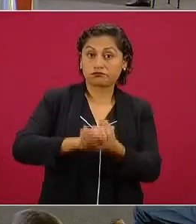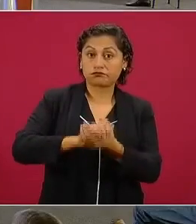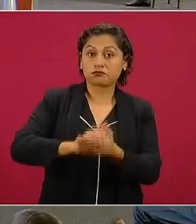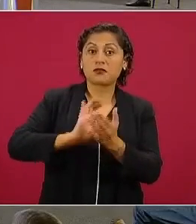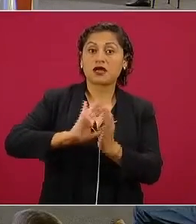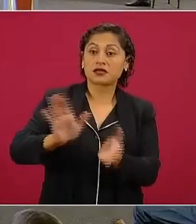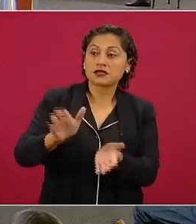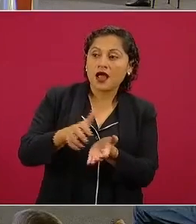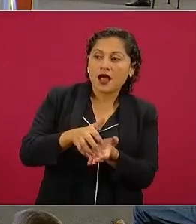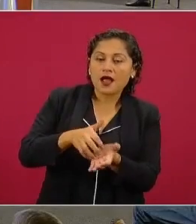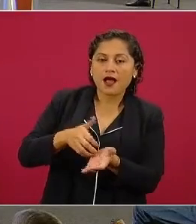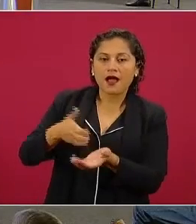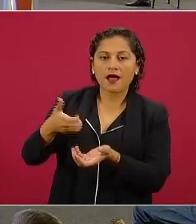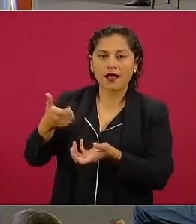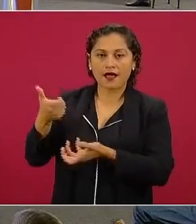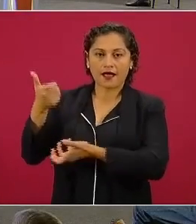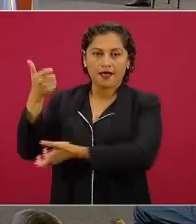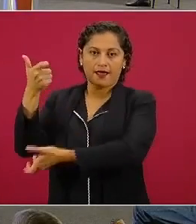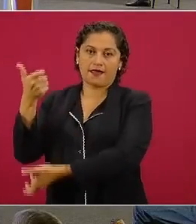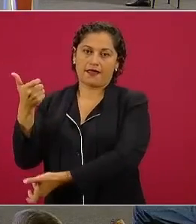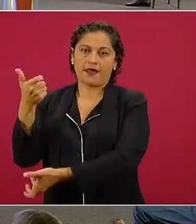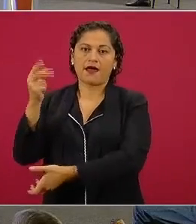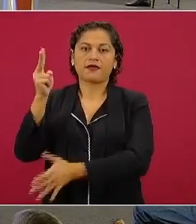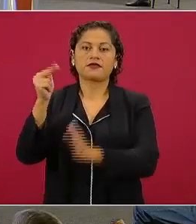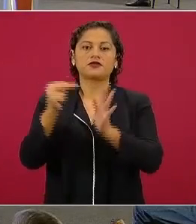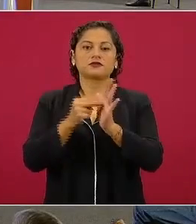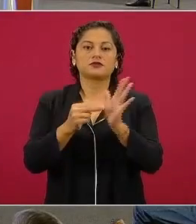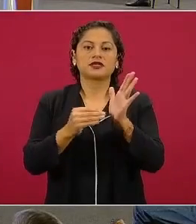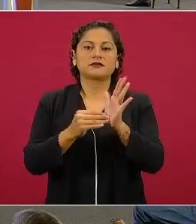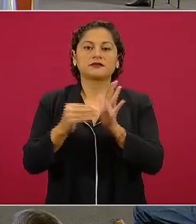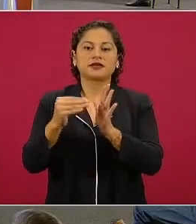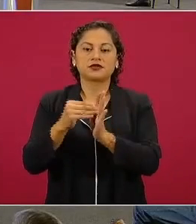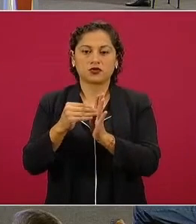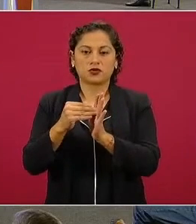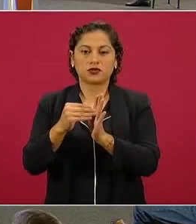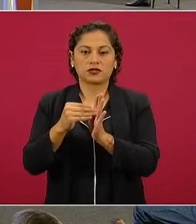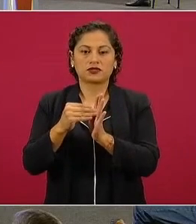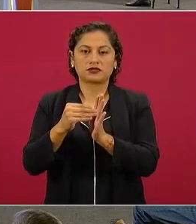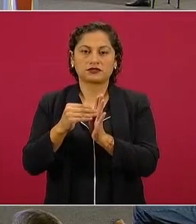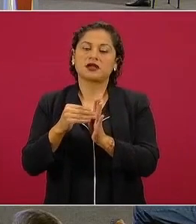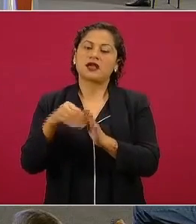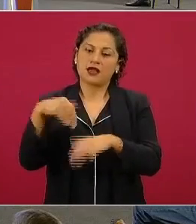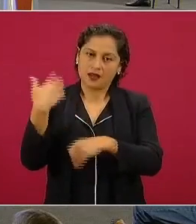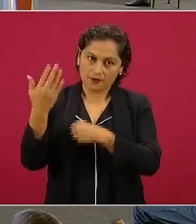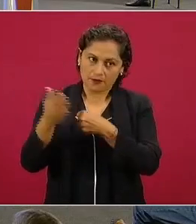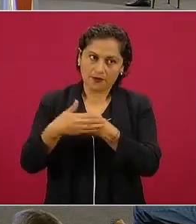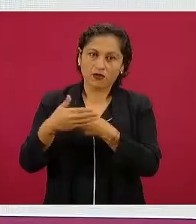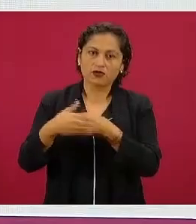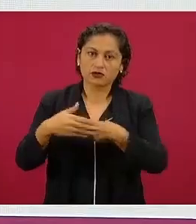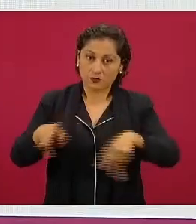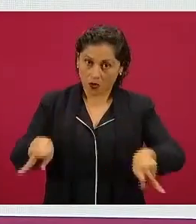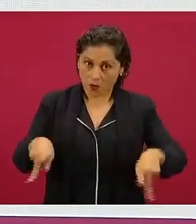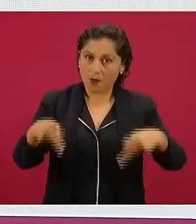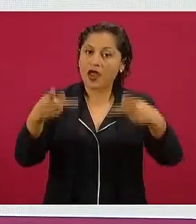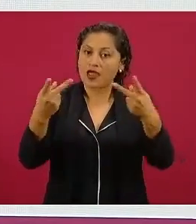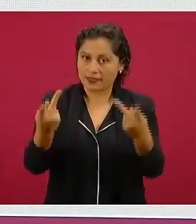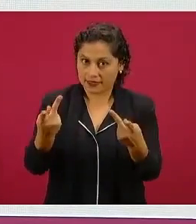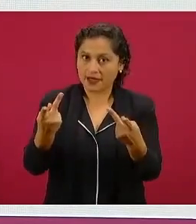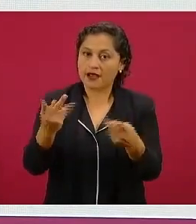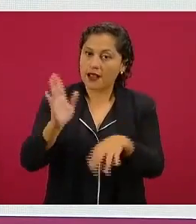como dos mil millones y todavía se va a vender y le vamos a sacar otros dos mil